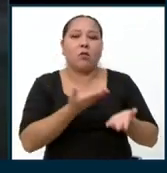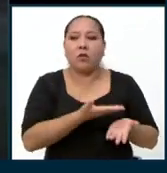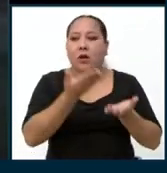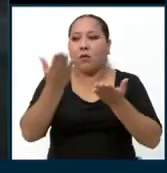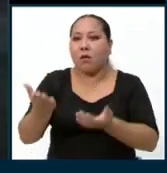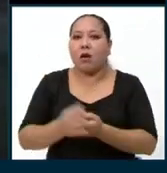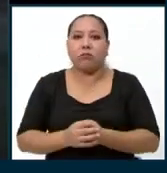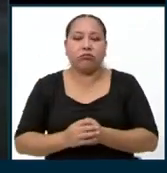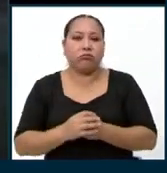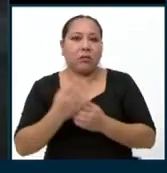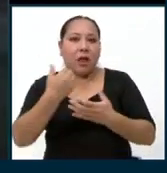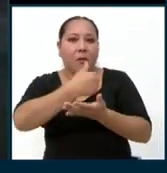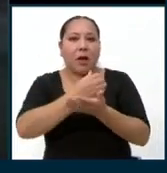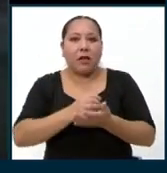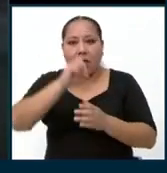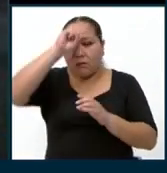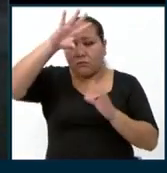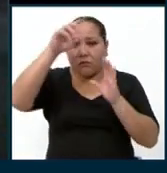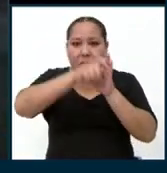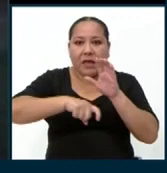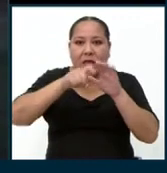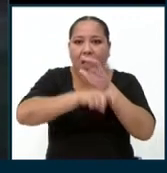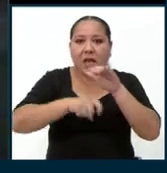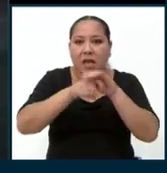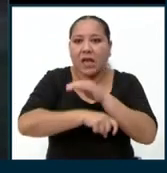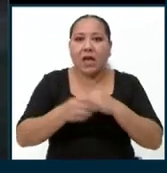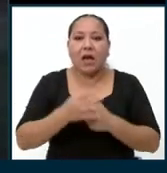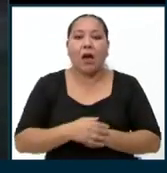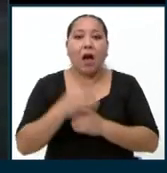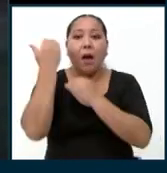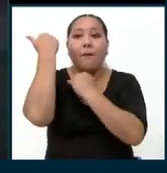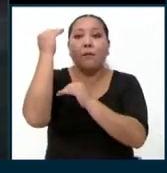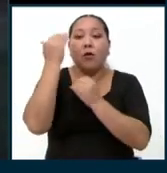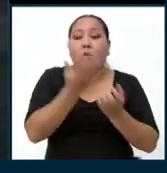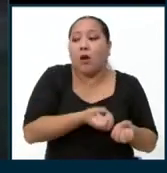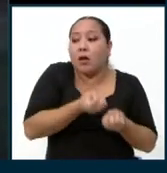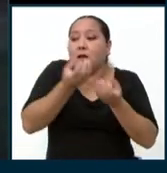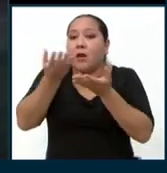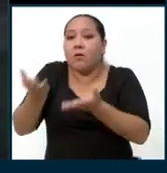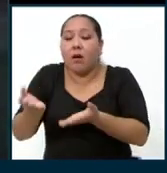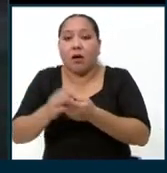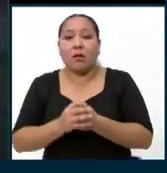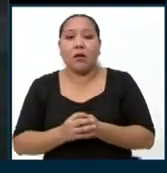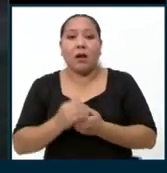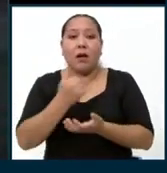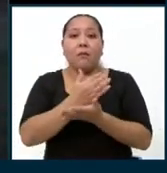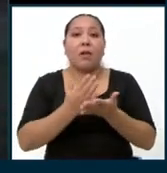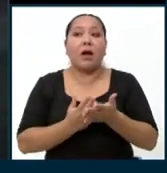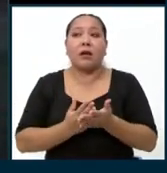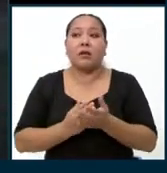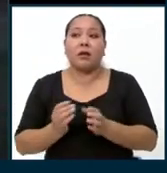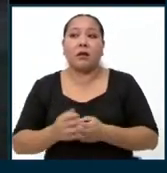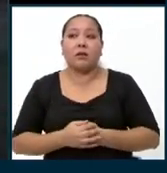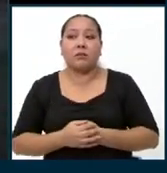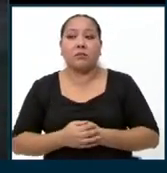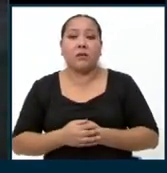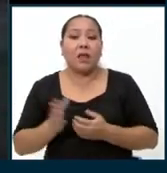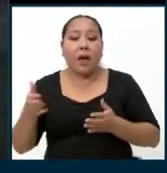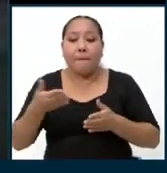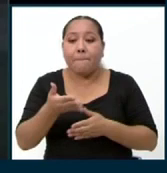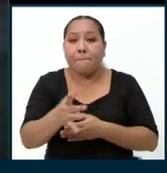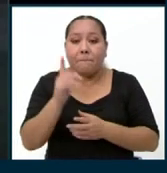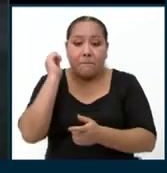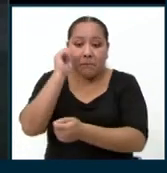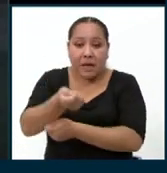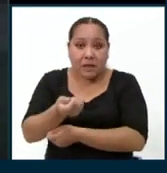minería, llevar a Piura la facultad de pesquería.